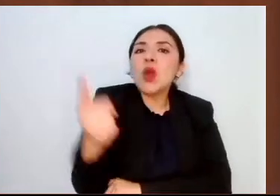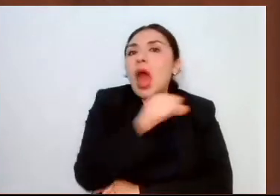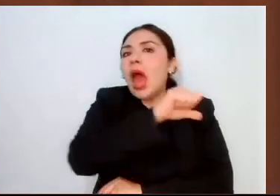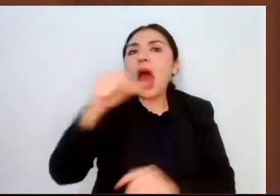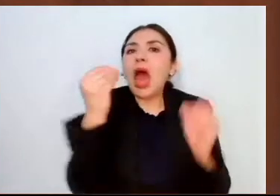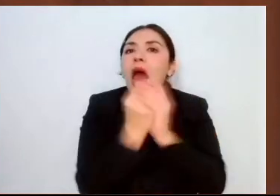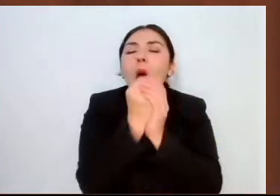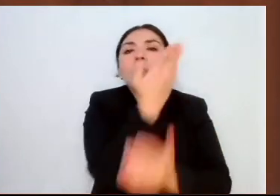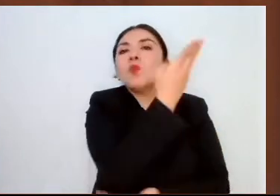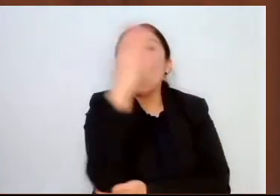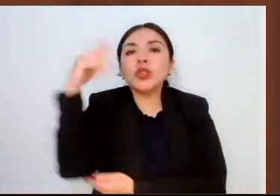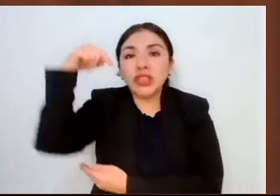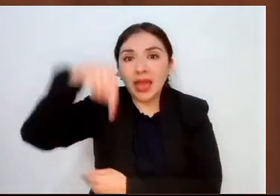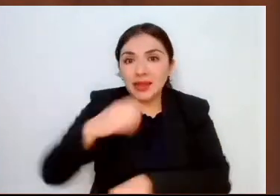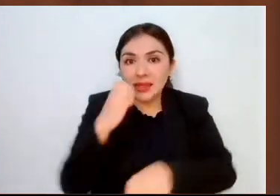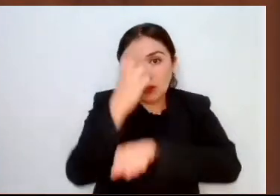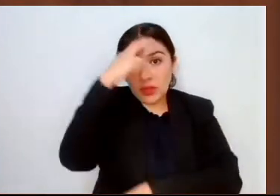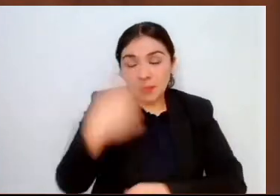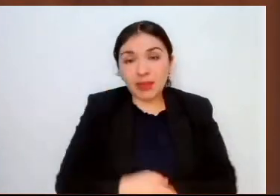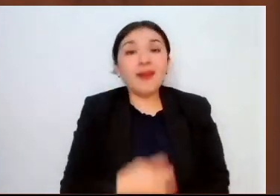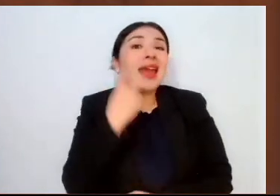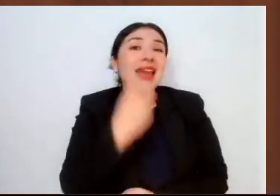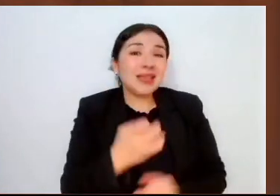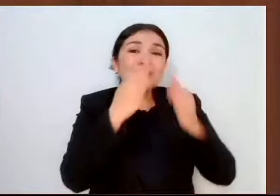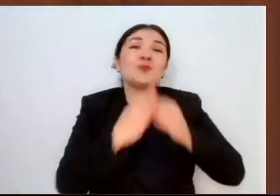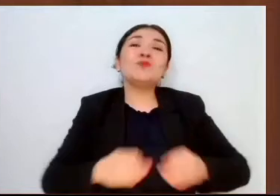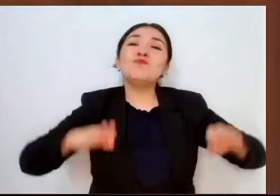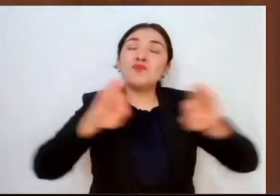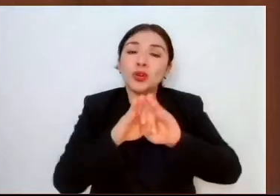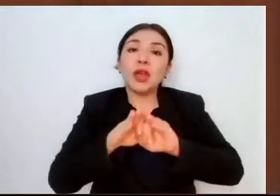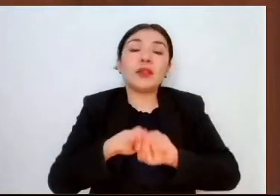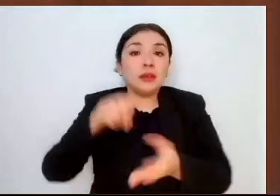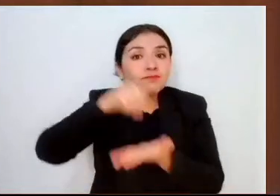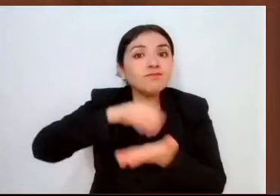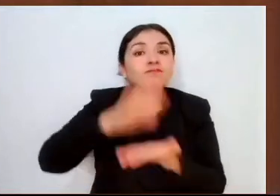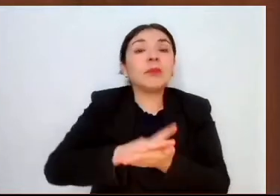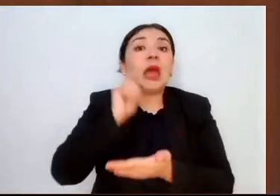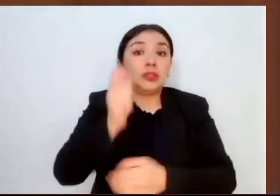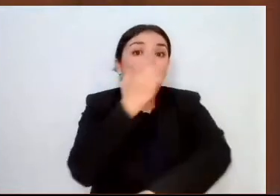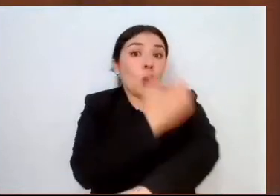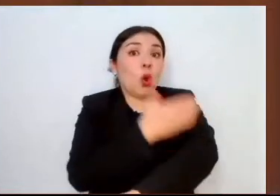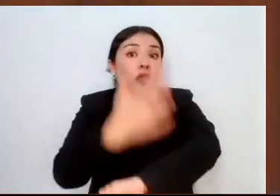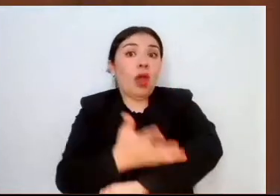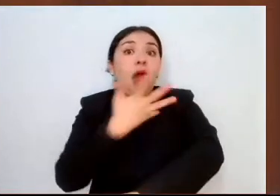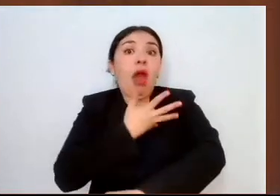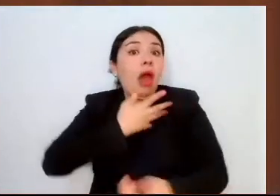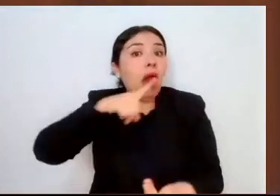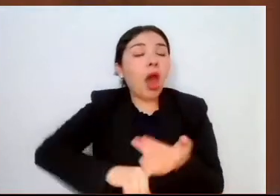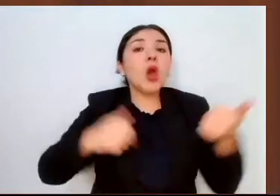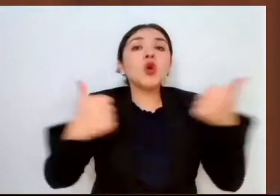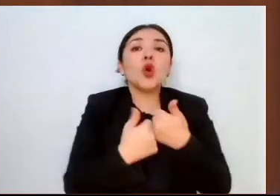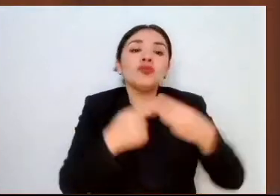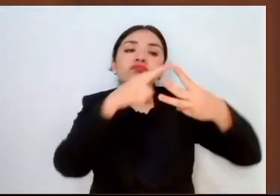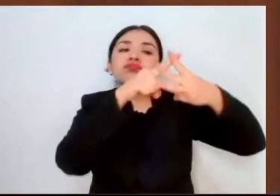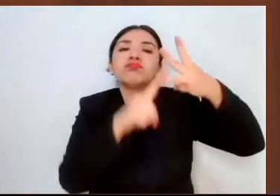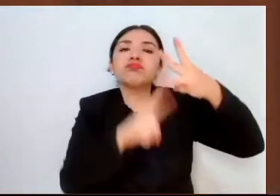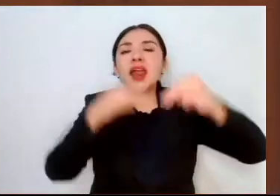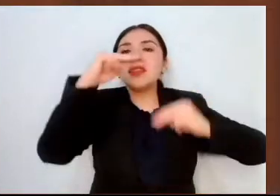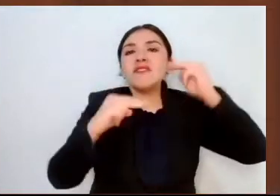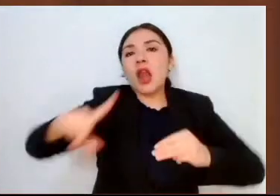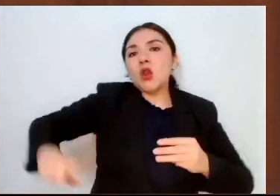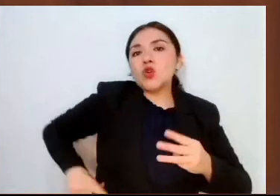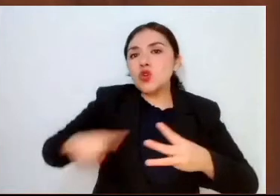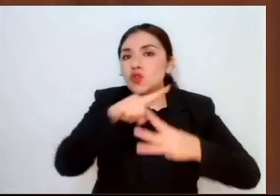mexiquenses. Es importante destacar la coordinación que se tiene con los tres órdenes de gobierno